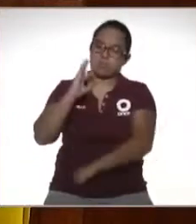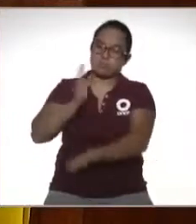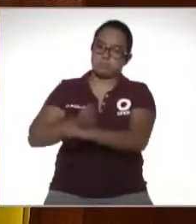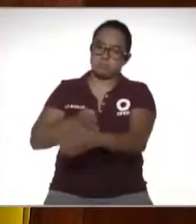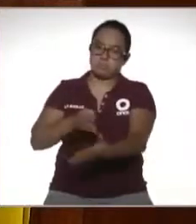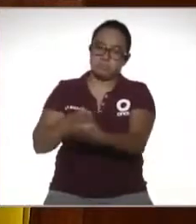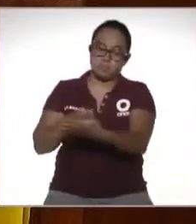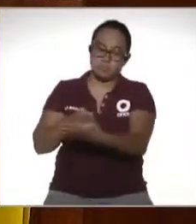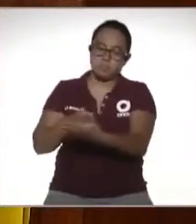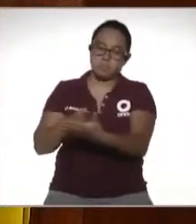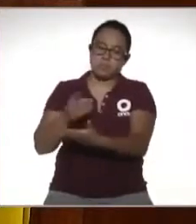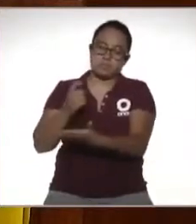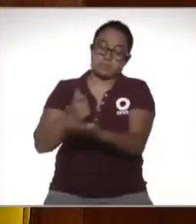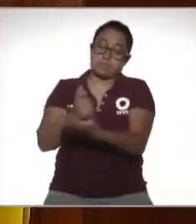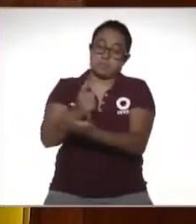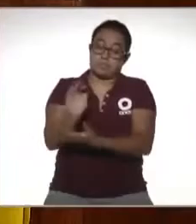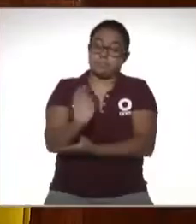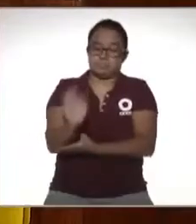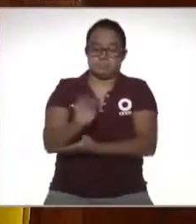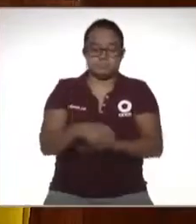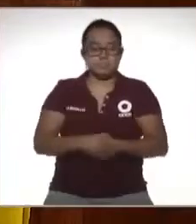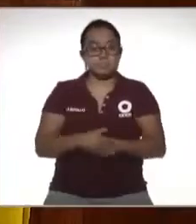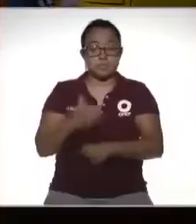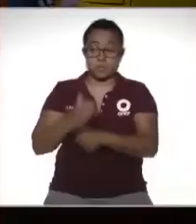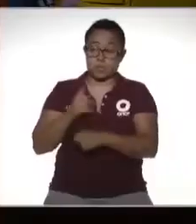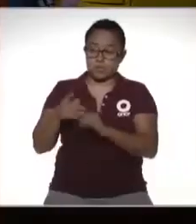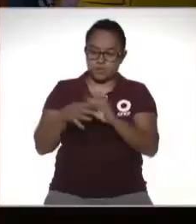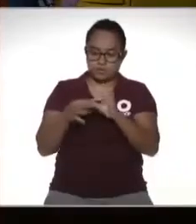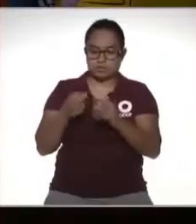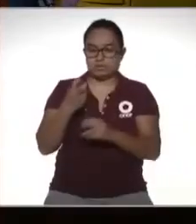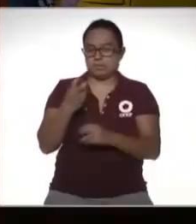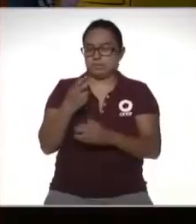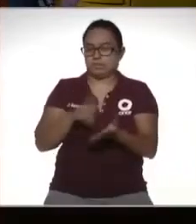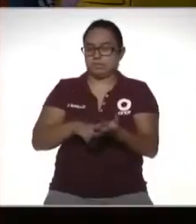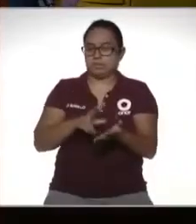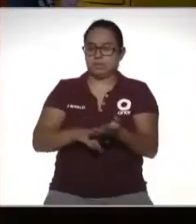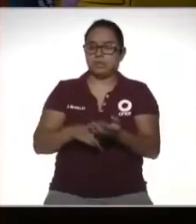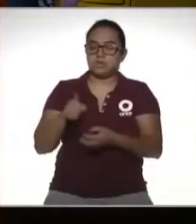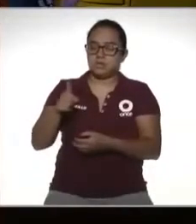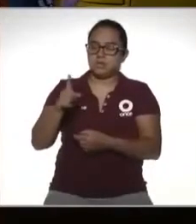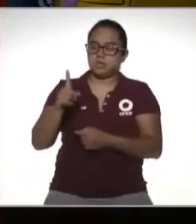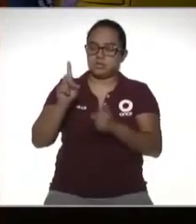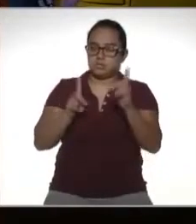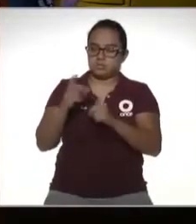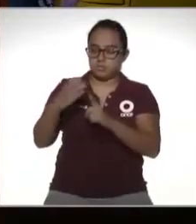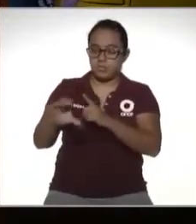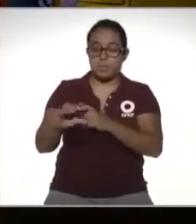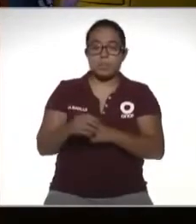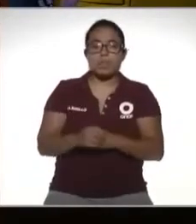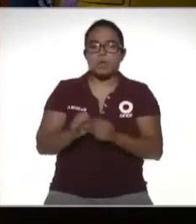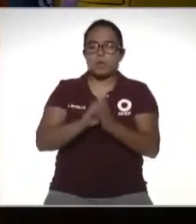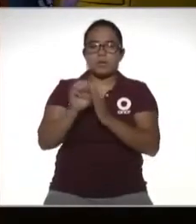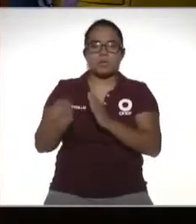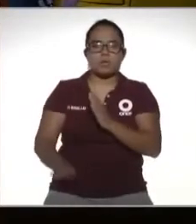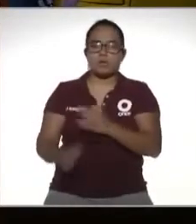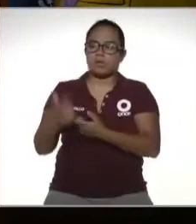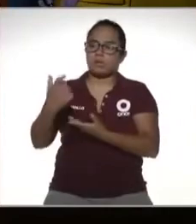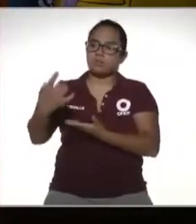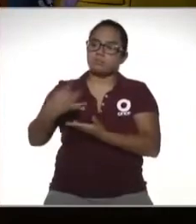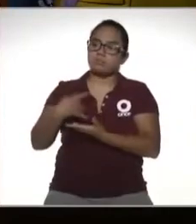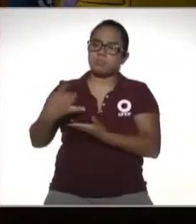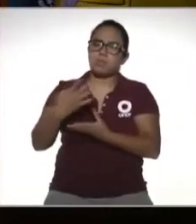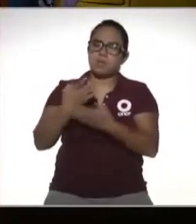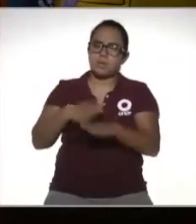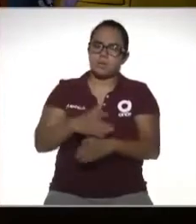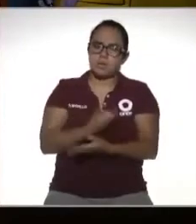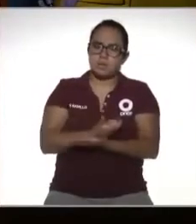inclusive el pago de una multa Juan Carlos y qué valioso lo que dices porque justo es una duda de Juárez Soledad dice hay algún problema si me depositan a mi